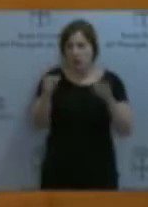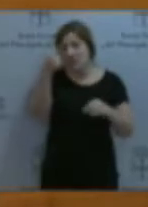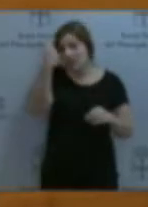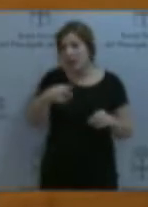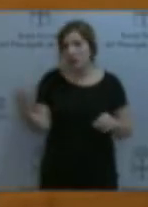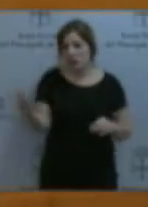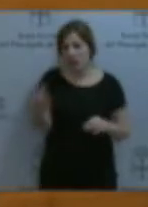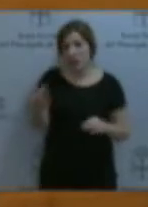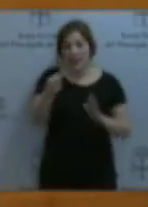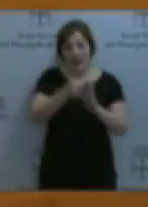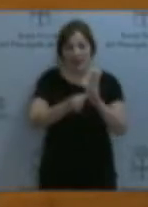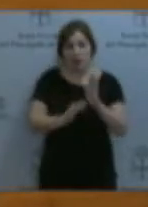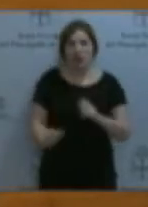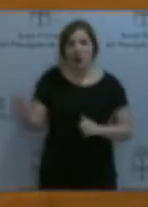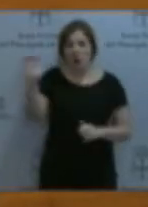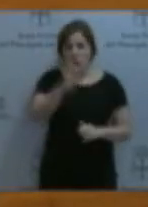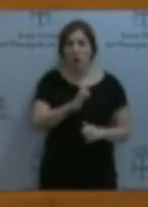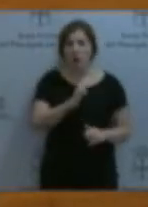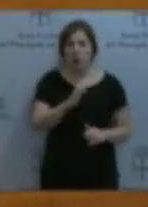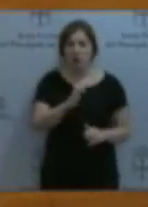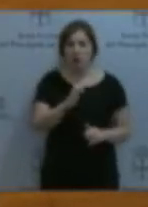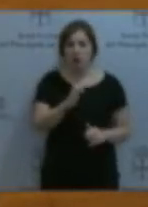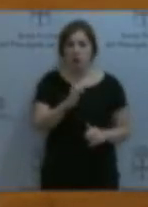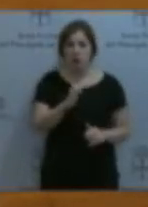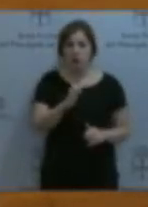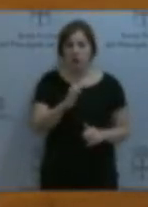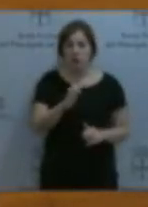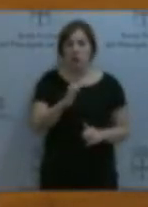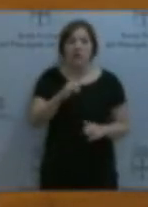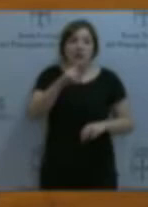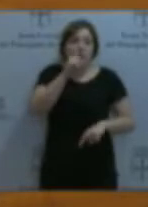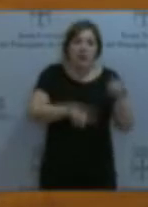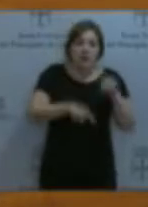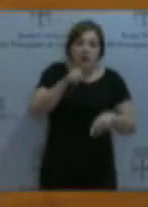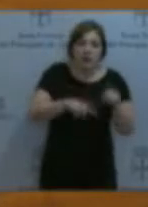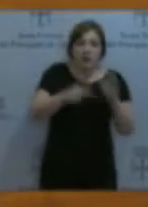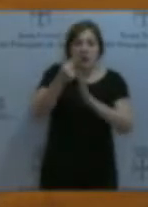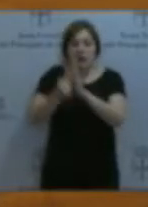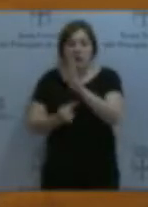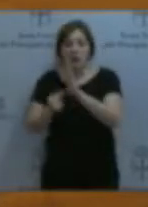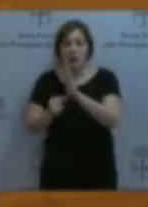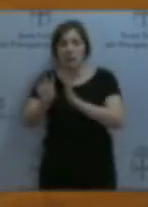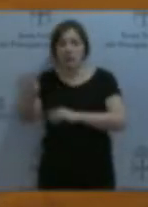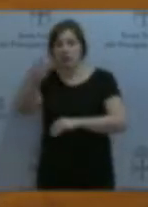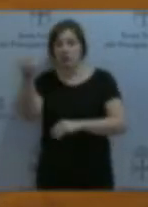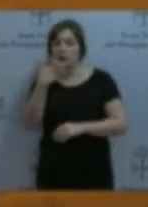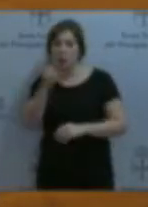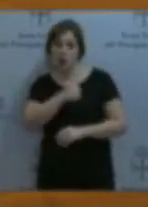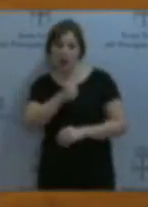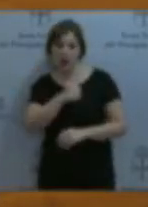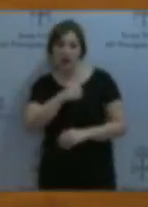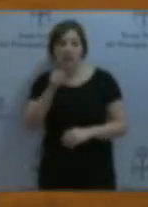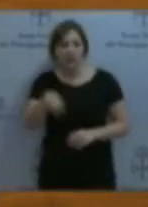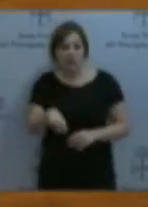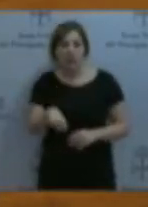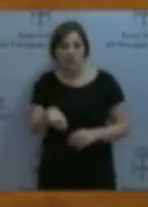de que los requisitos europeos iban a estar guiezmados con respecto a los requisitos de otros países, por ejemplo, como Canadá, y que